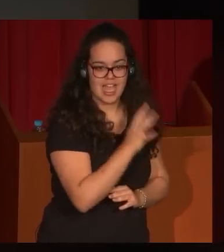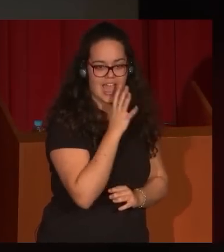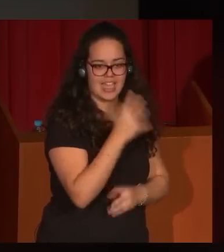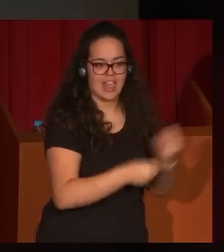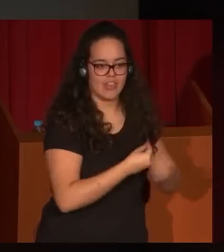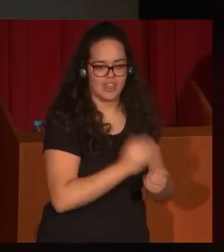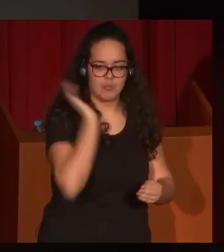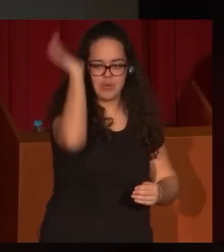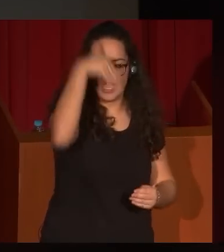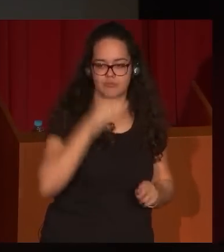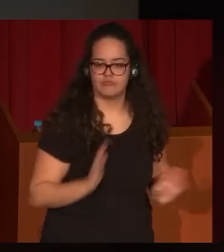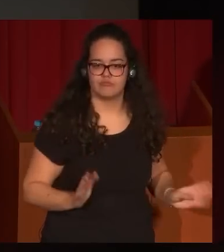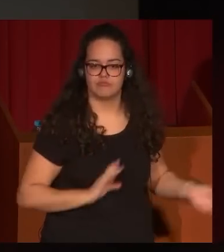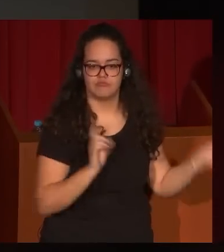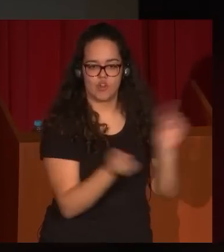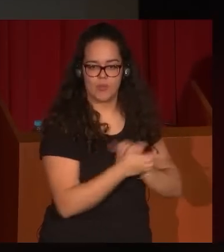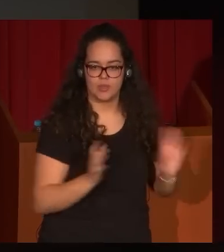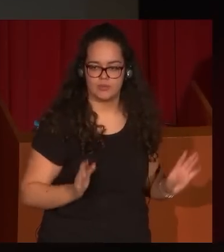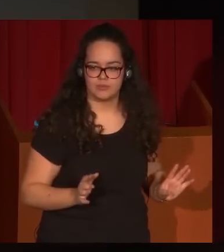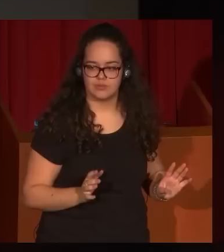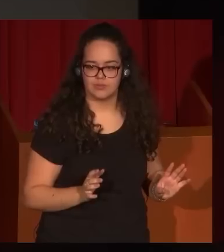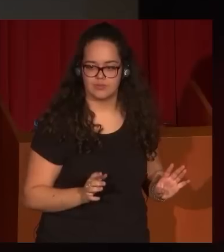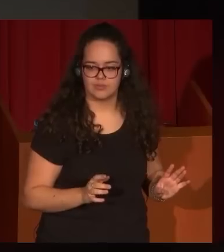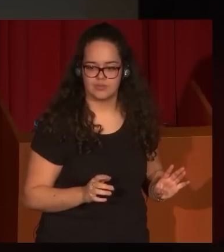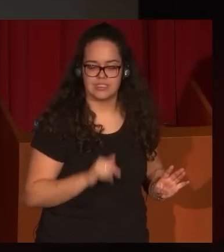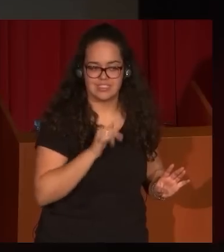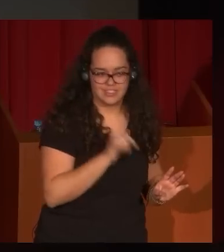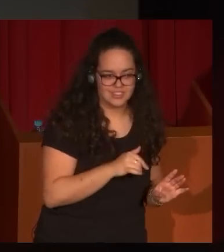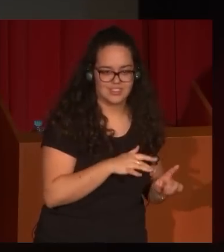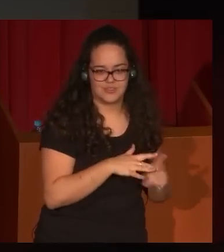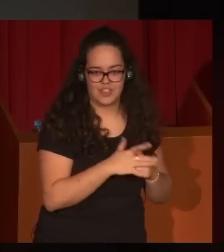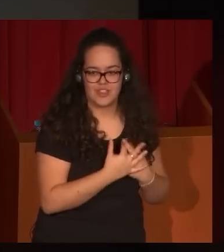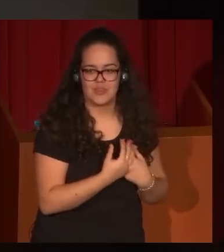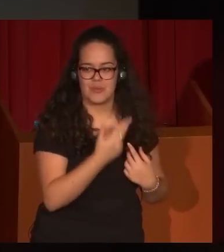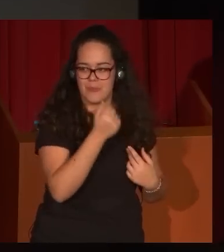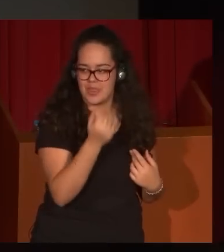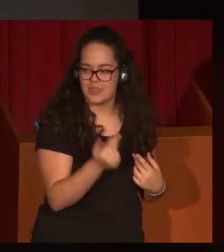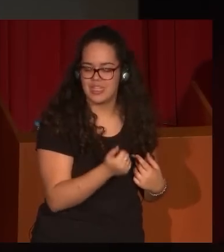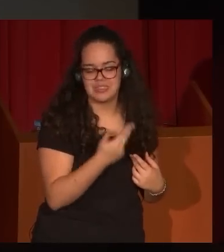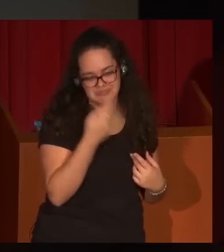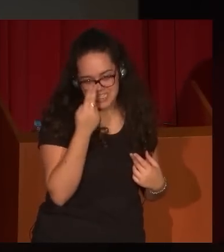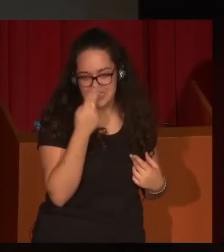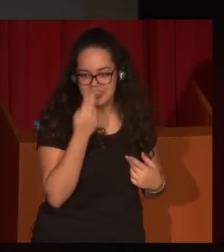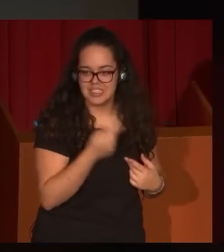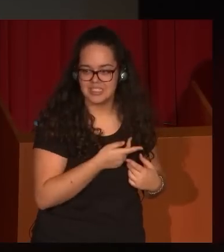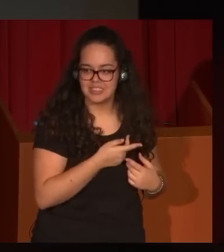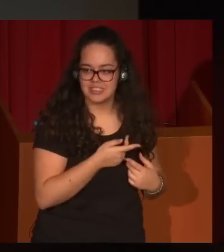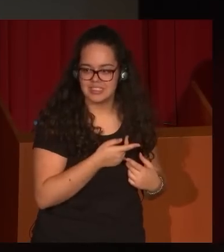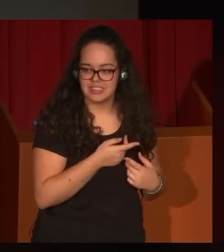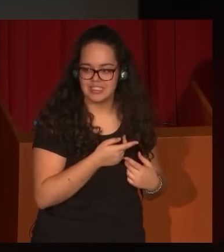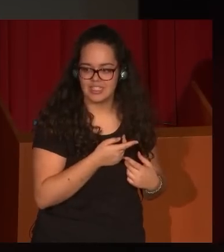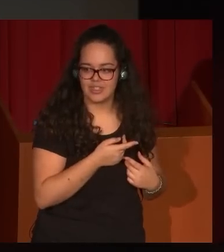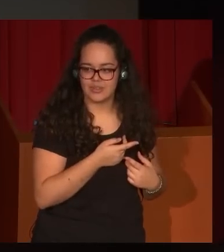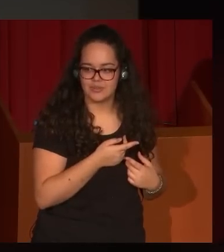republicano. Entonces, este es uno de esos casos, como pintura es interesante, cómo